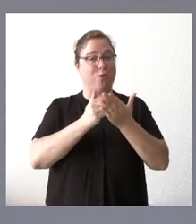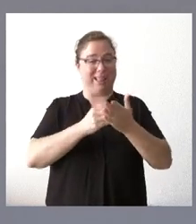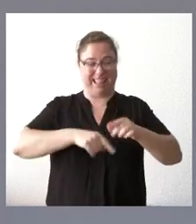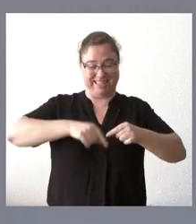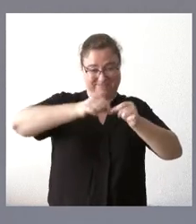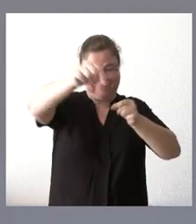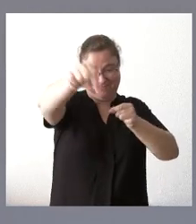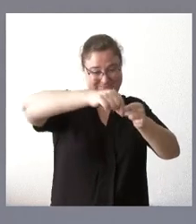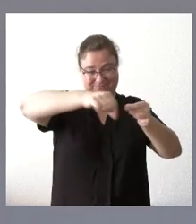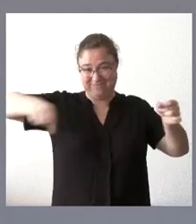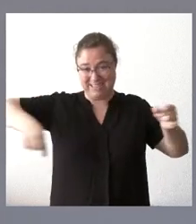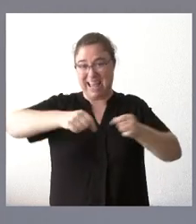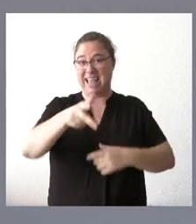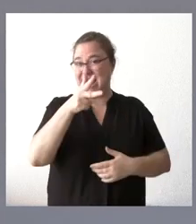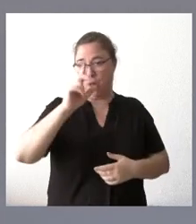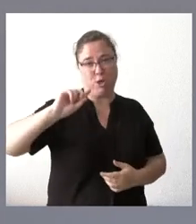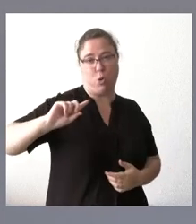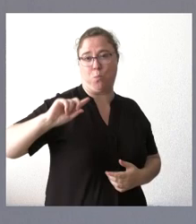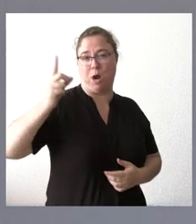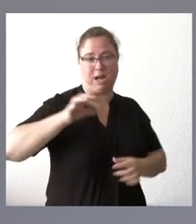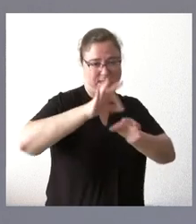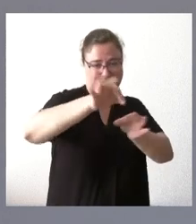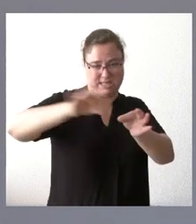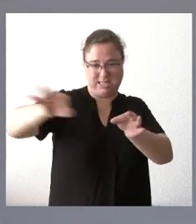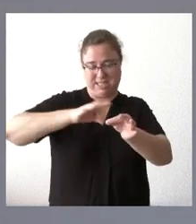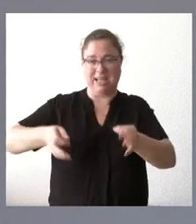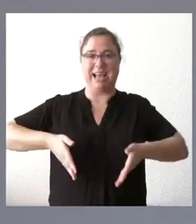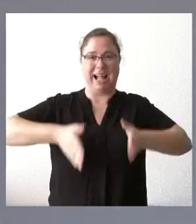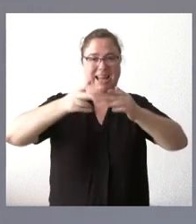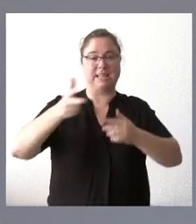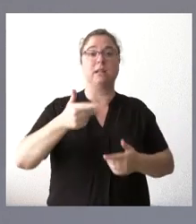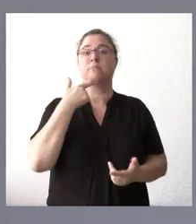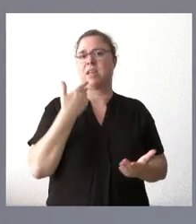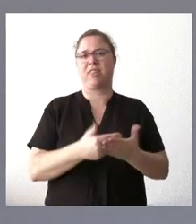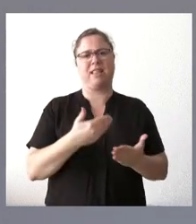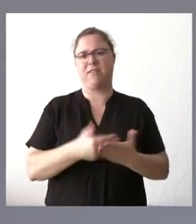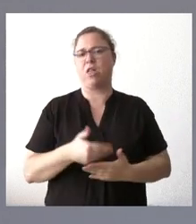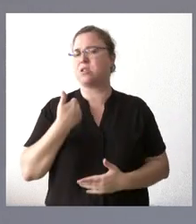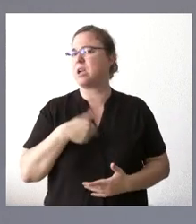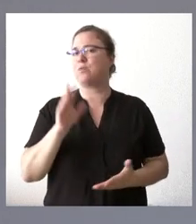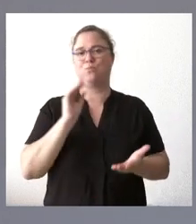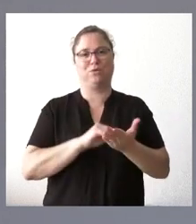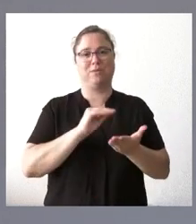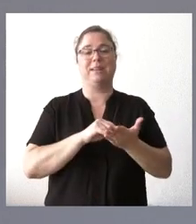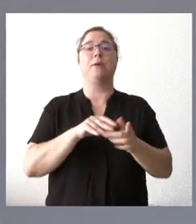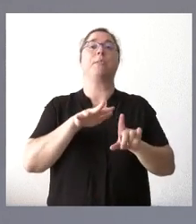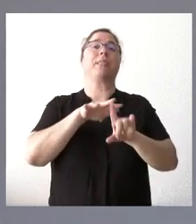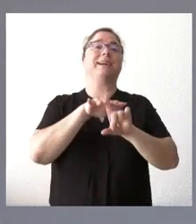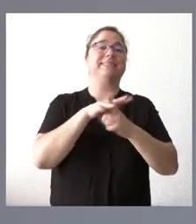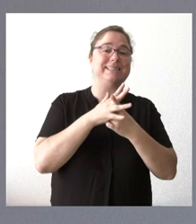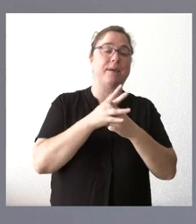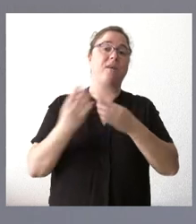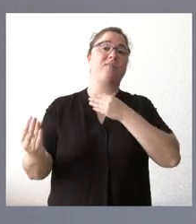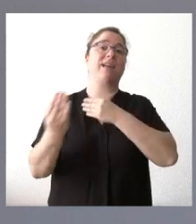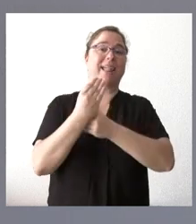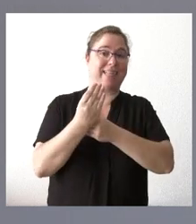de carretera. Y eso certifica, además, lo que hemos dicho muchas veces, que el sistema de financiación autonómica